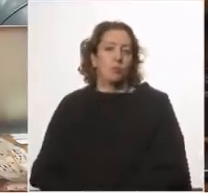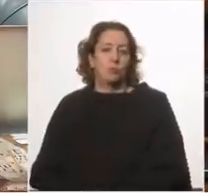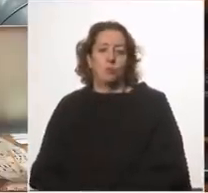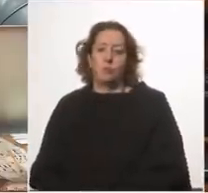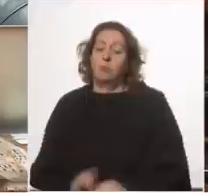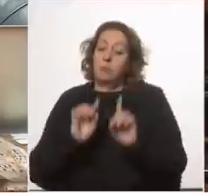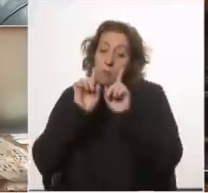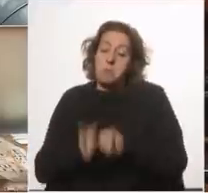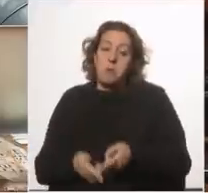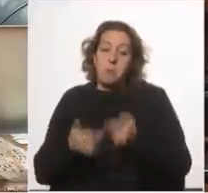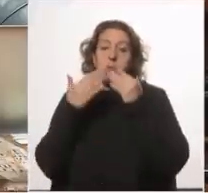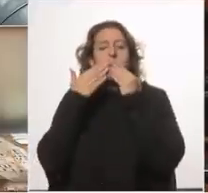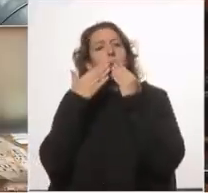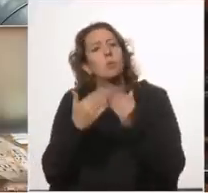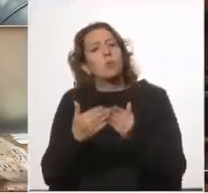también le preguntamos